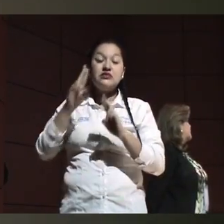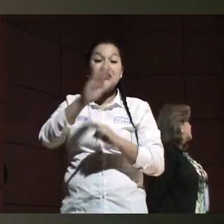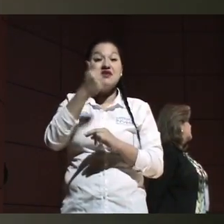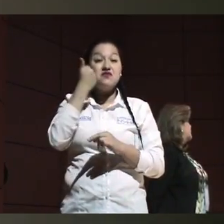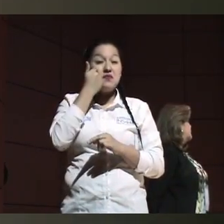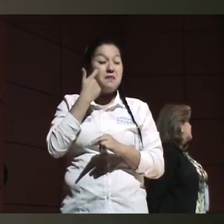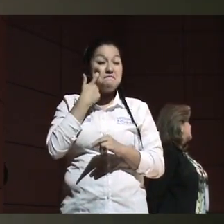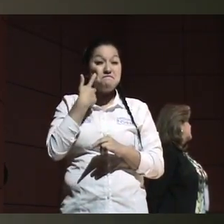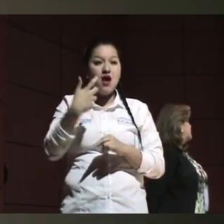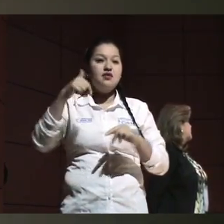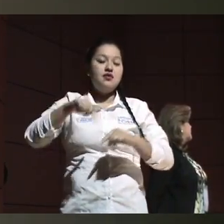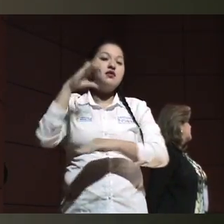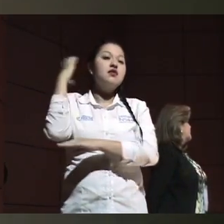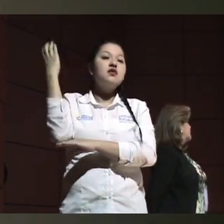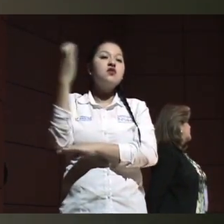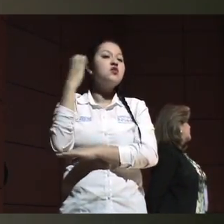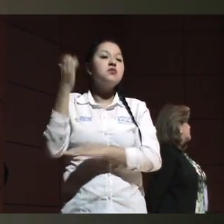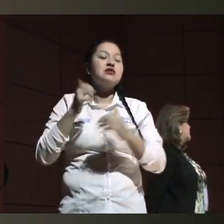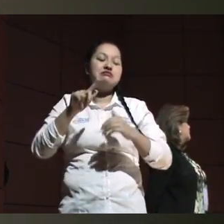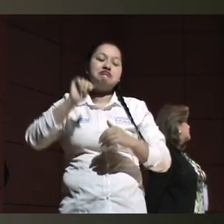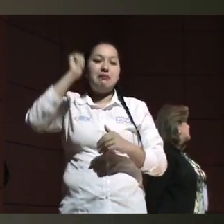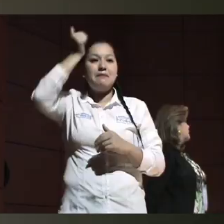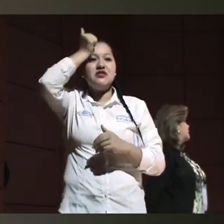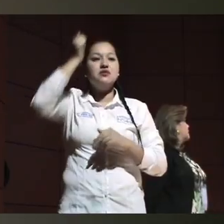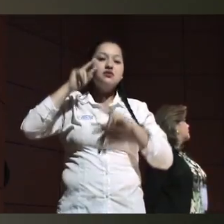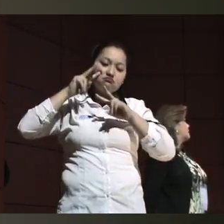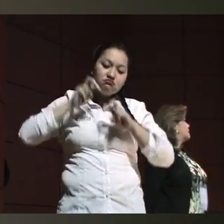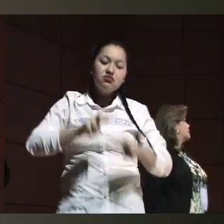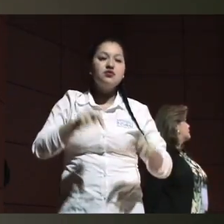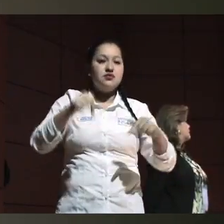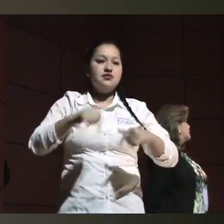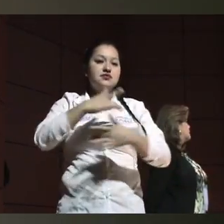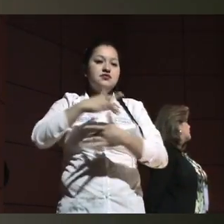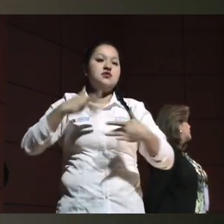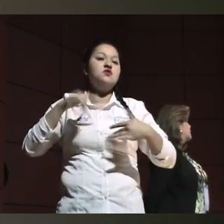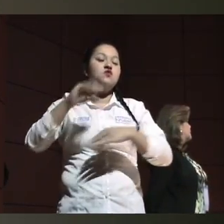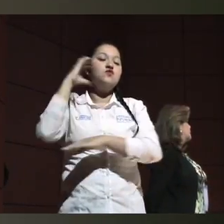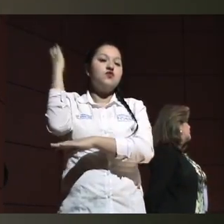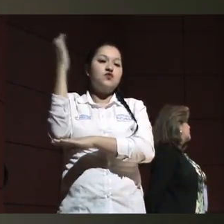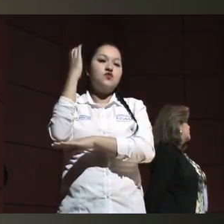nuestro medio colombiano, que es una prioridad más alta en la investigación y la salud de Colombia.